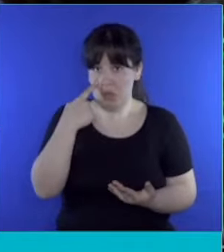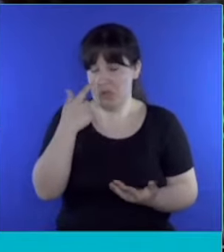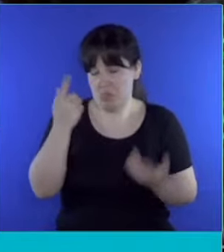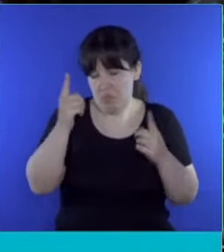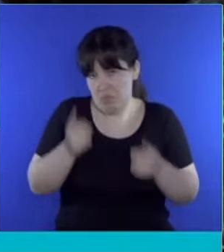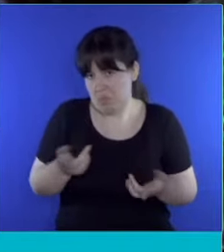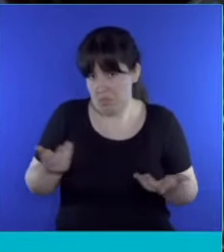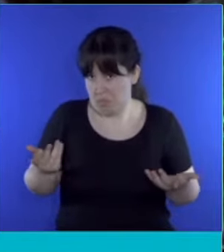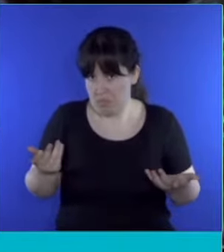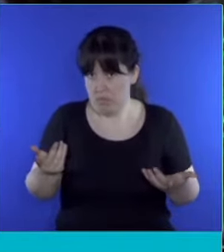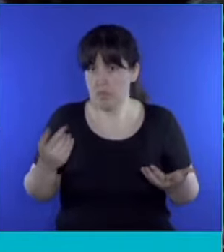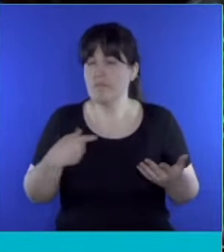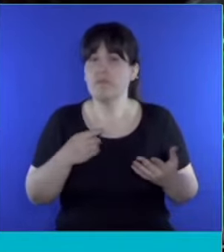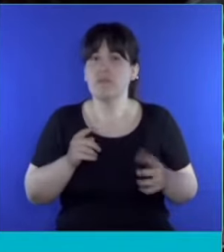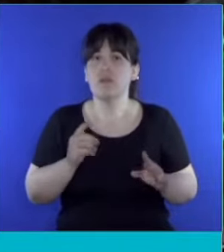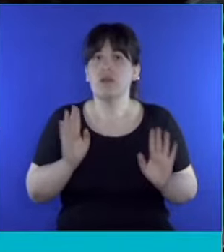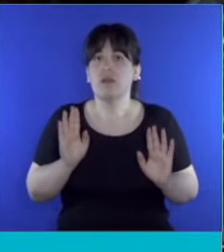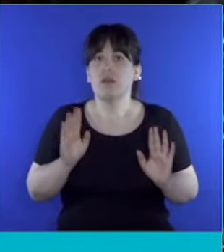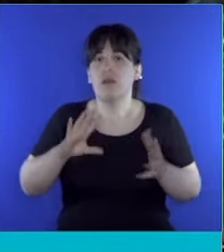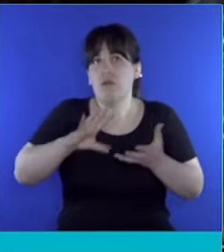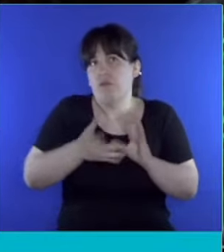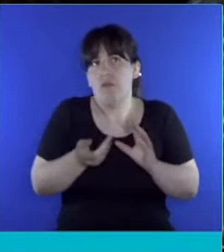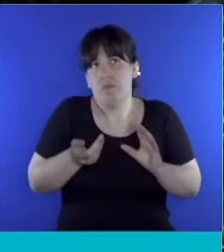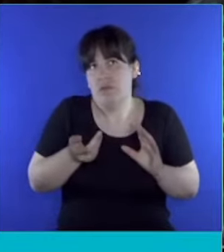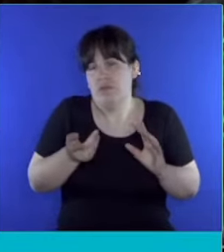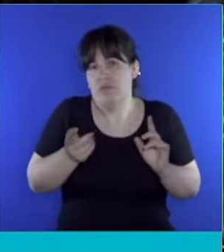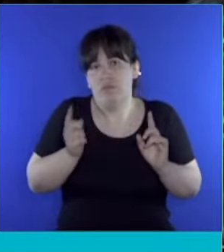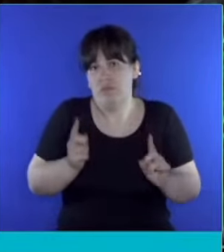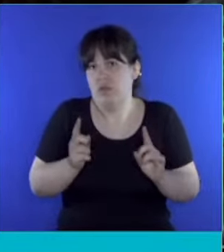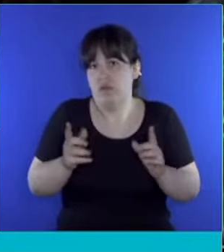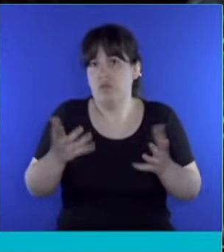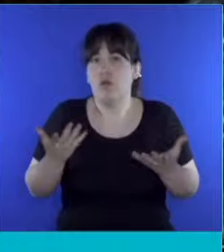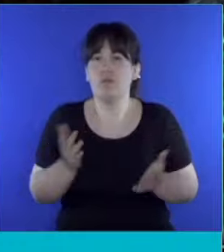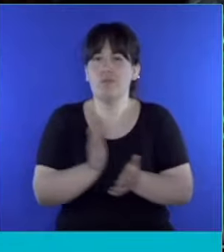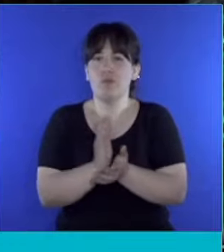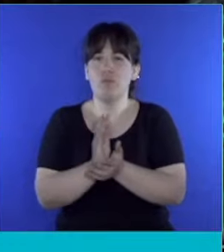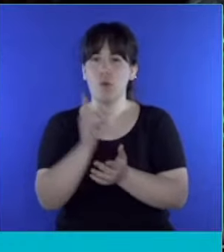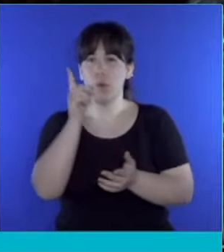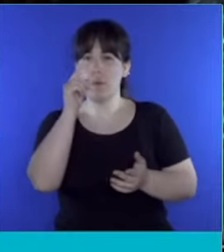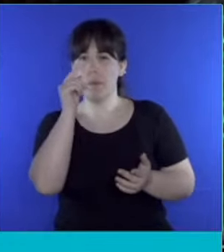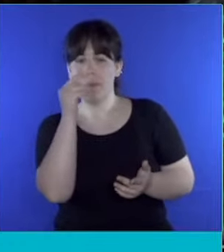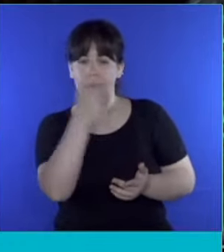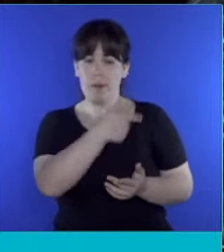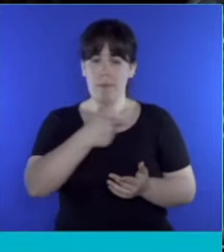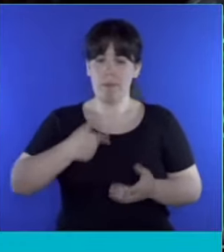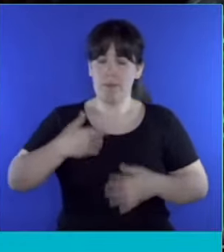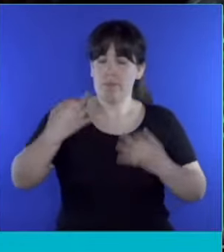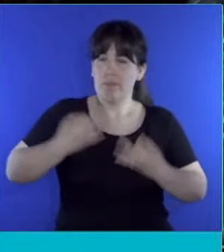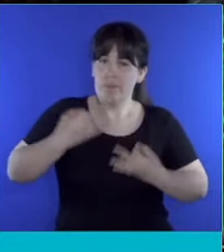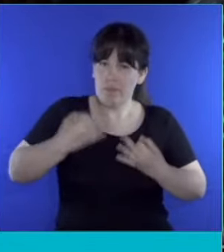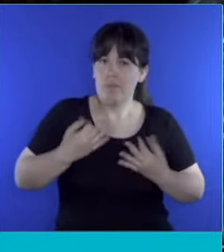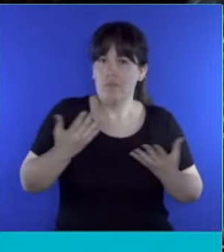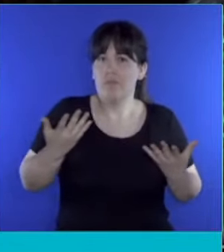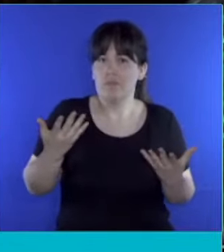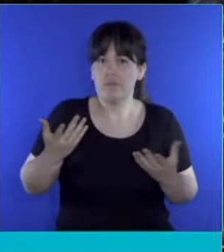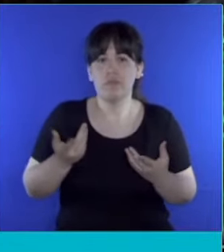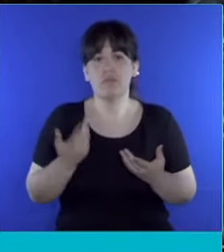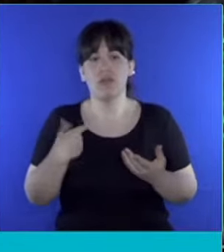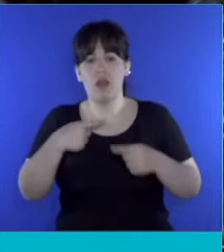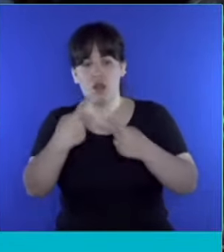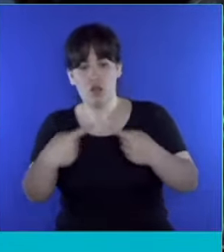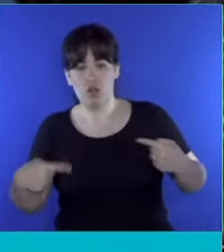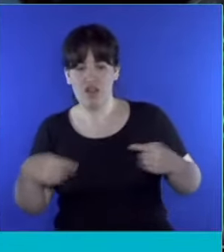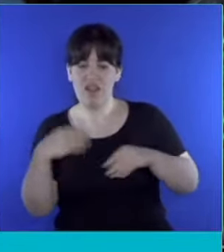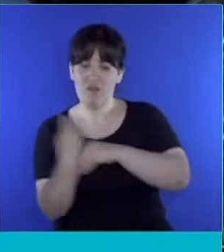con la misma lógica y del mismo modo que un buen padre o una buena madre administra los